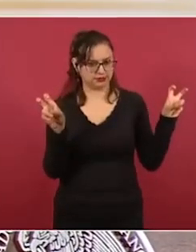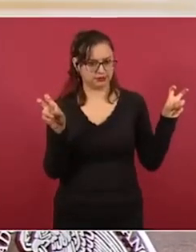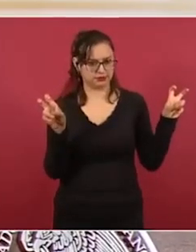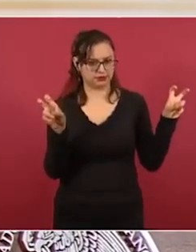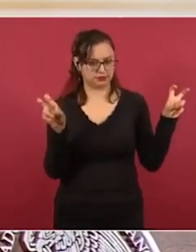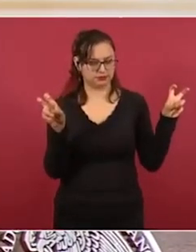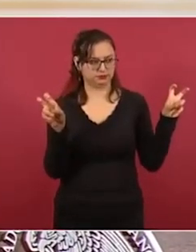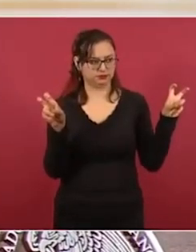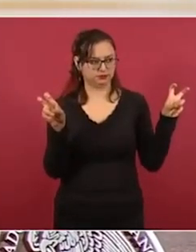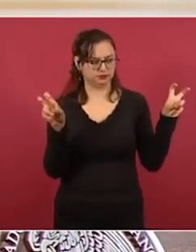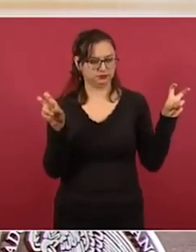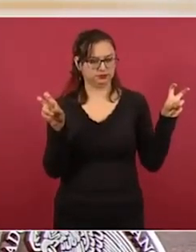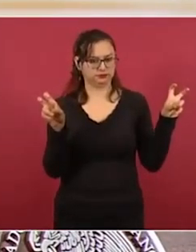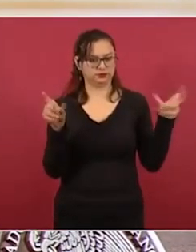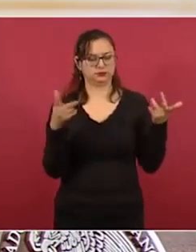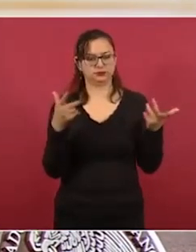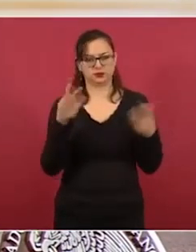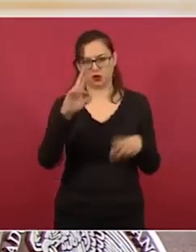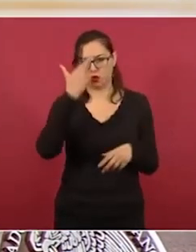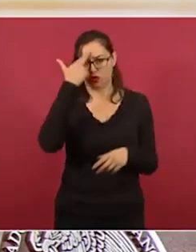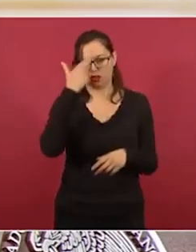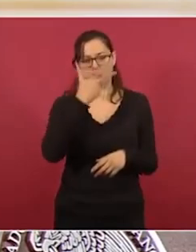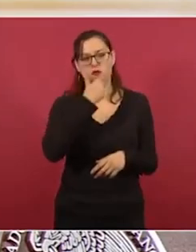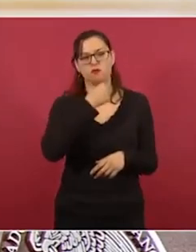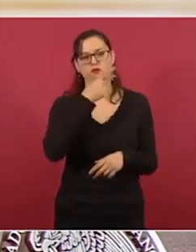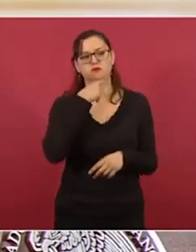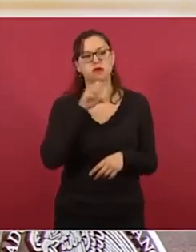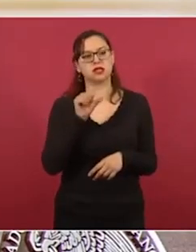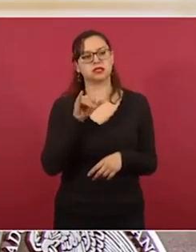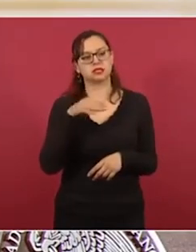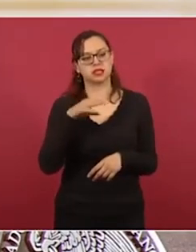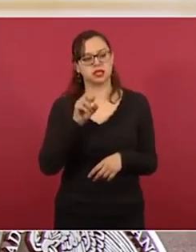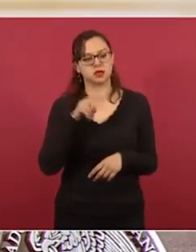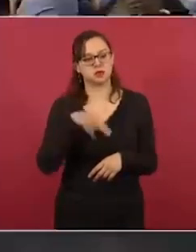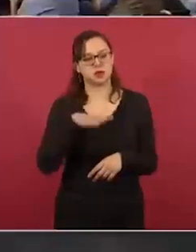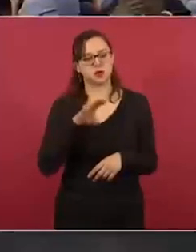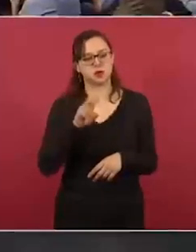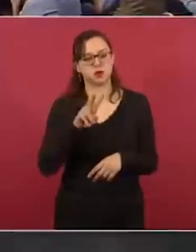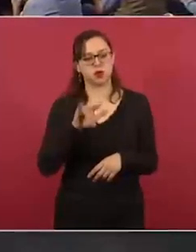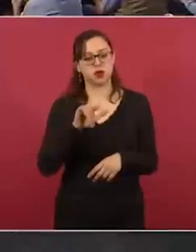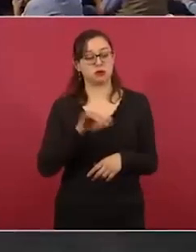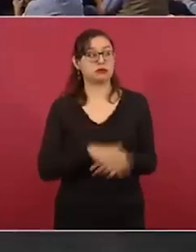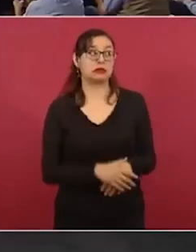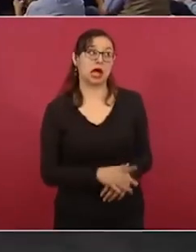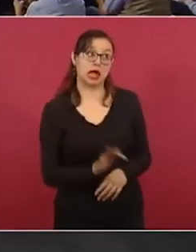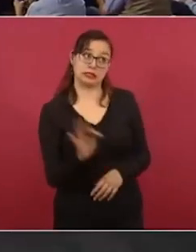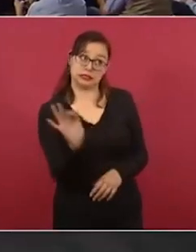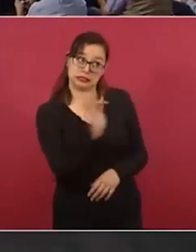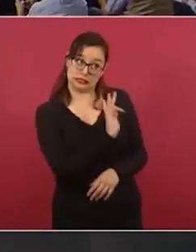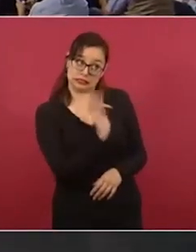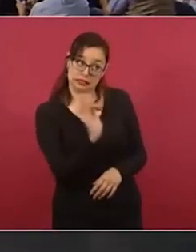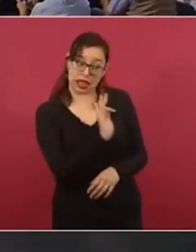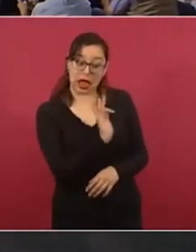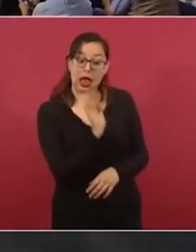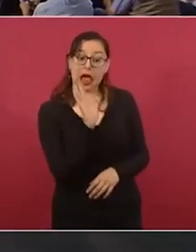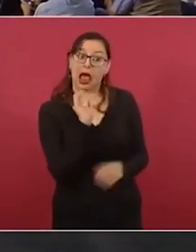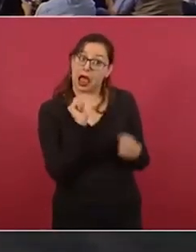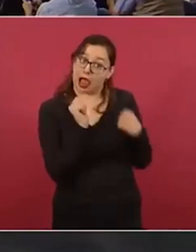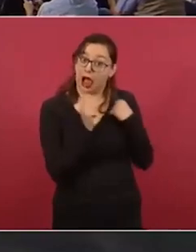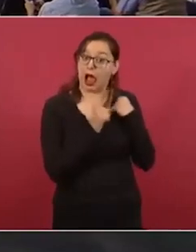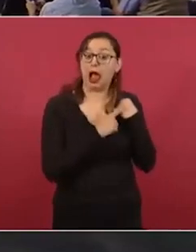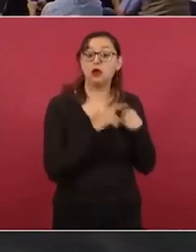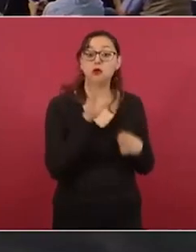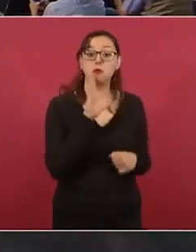conmemoración a Simón Bolívar. ¿No podría esta decisión tener un impacto negativo en la relación bilateral